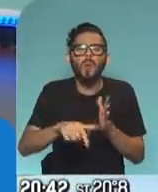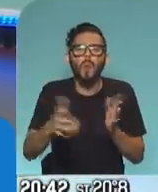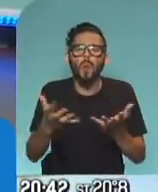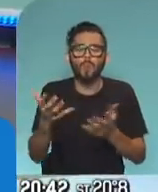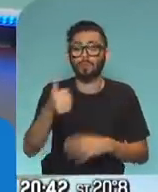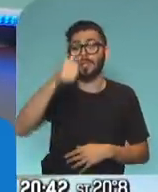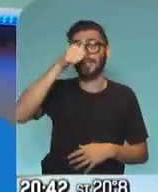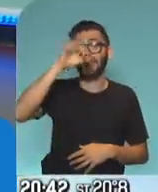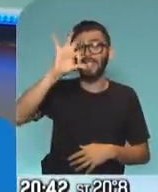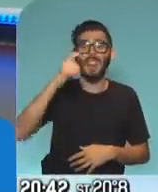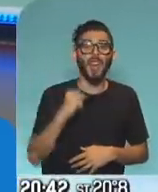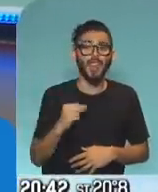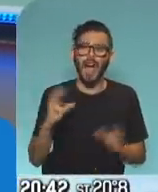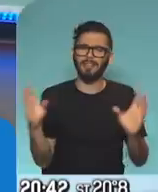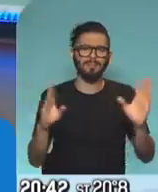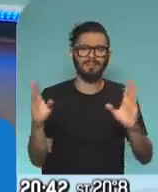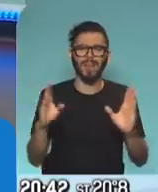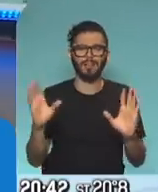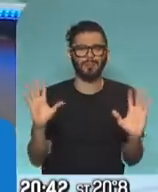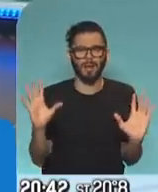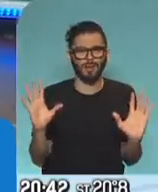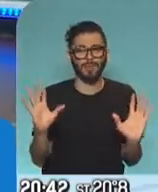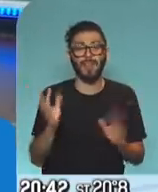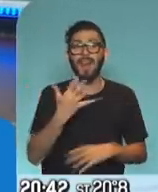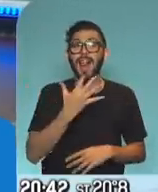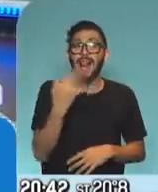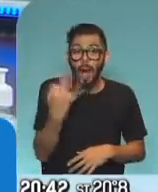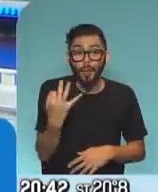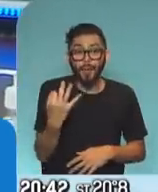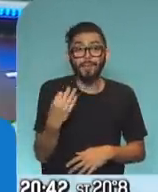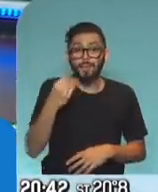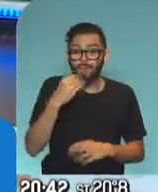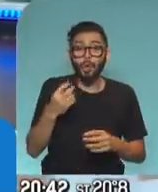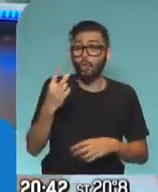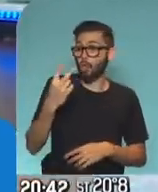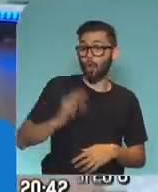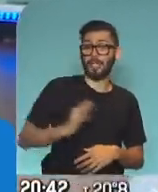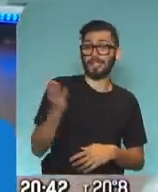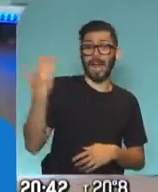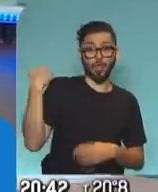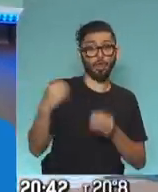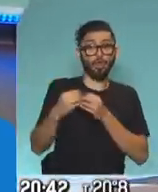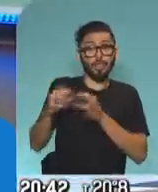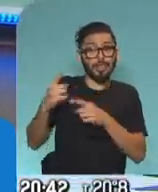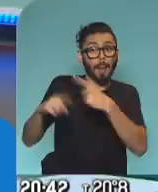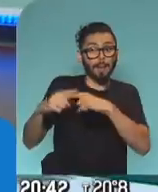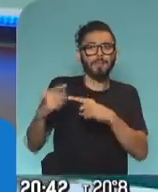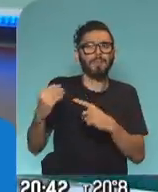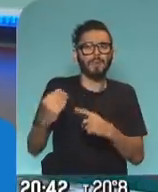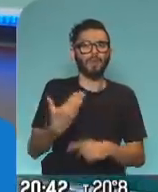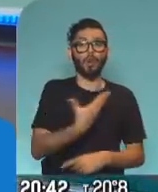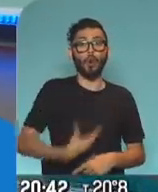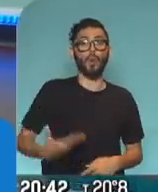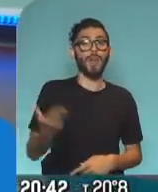o... sí, 60 días promedio. La verdad es que, si la hizo hace dos años, ocurrió algo, que es que el gobierno anterior, estas